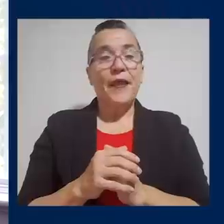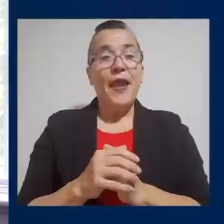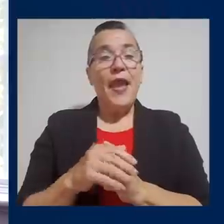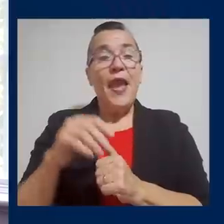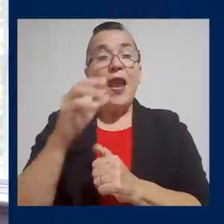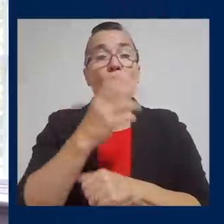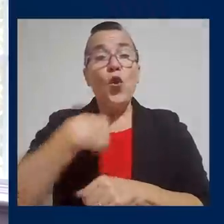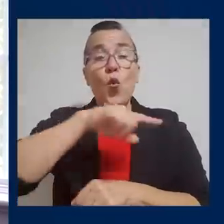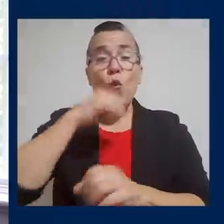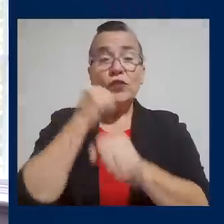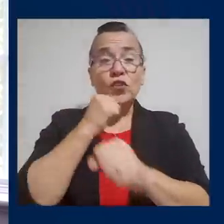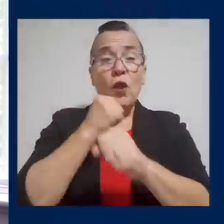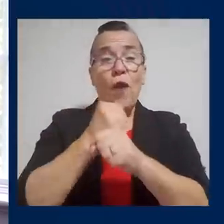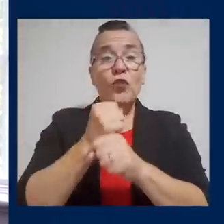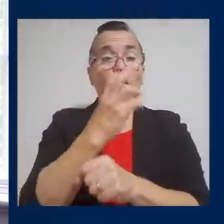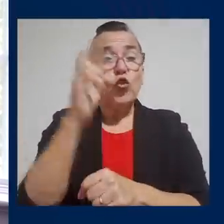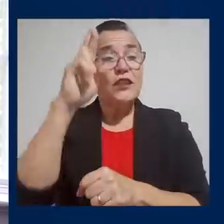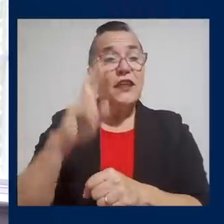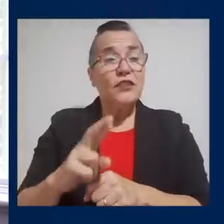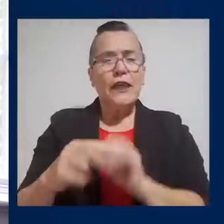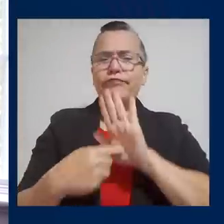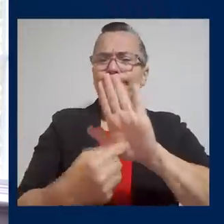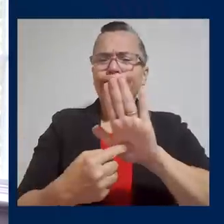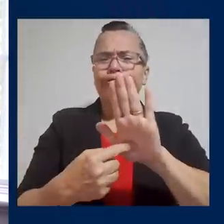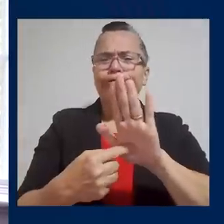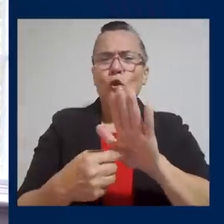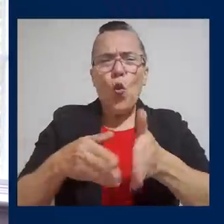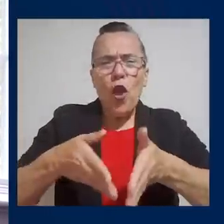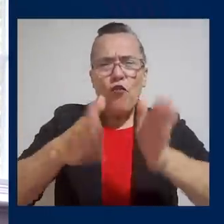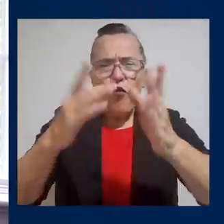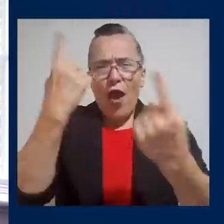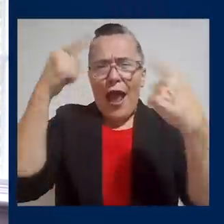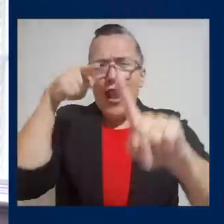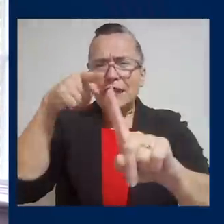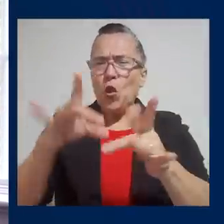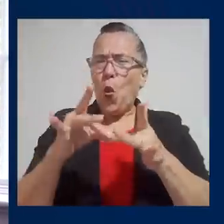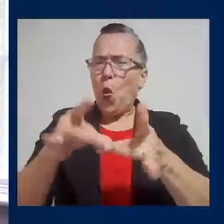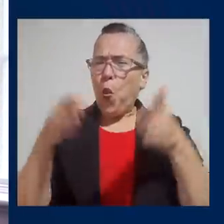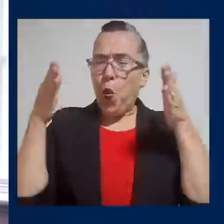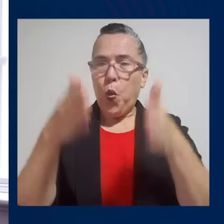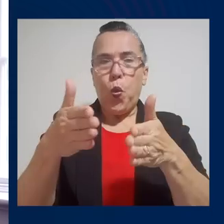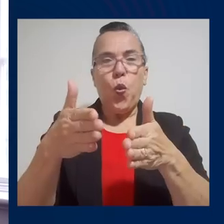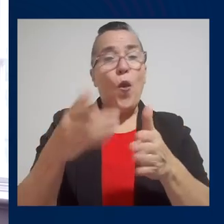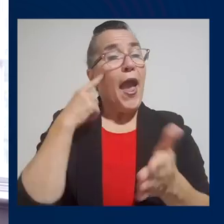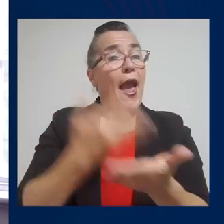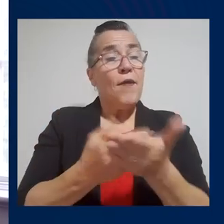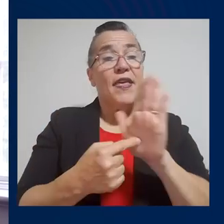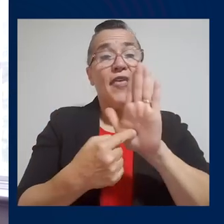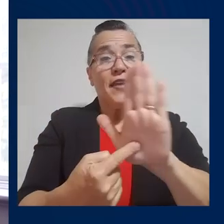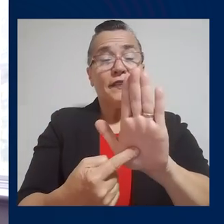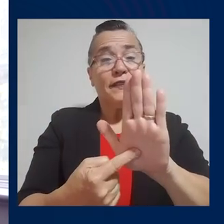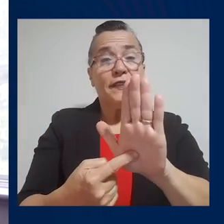Y nuestras operaciones costarricas representan una parte central de ese camino para el suceso. Es evidenciado por la